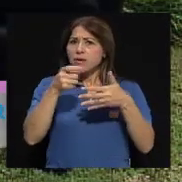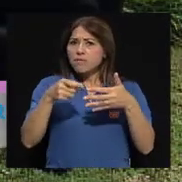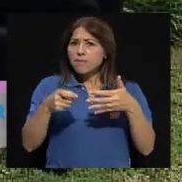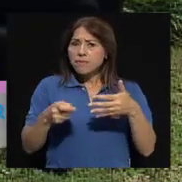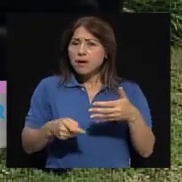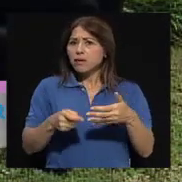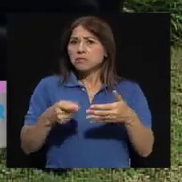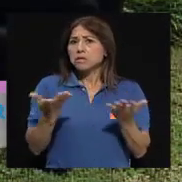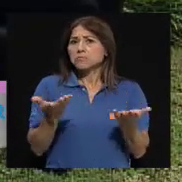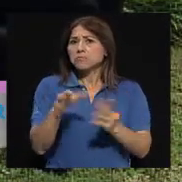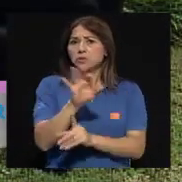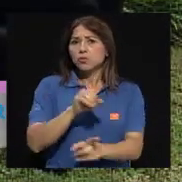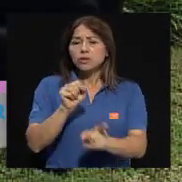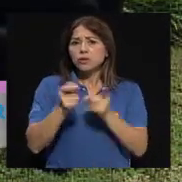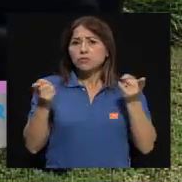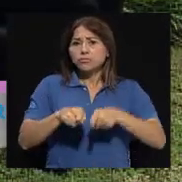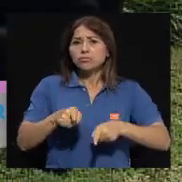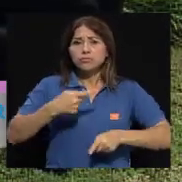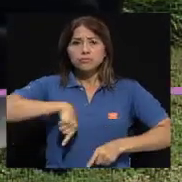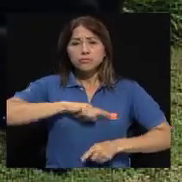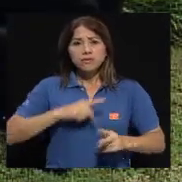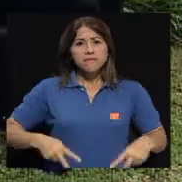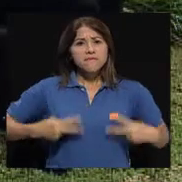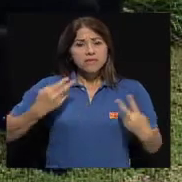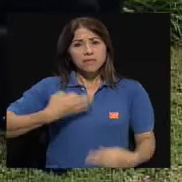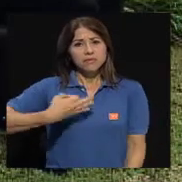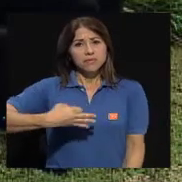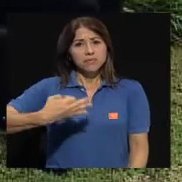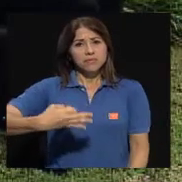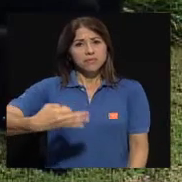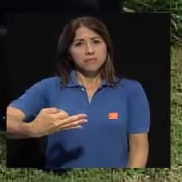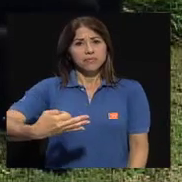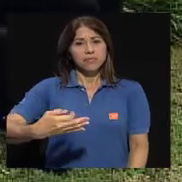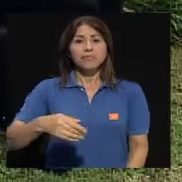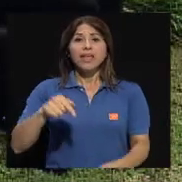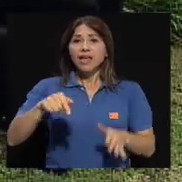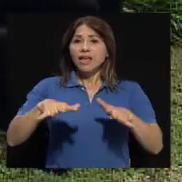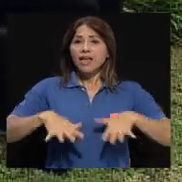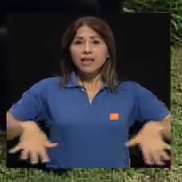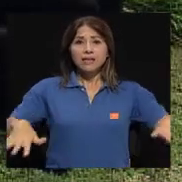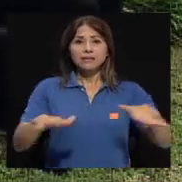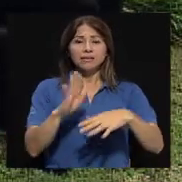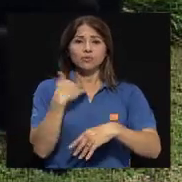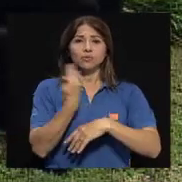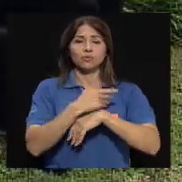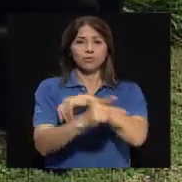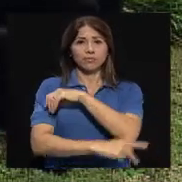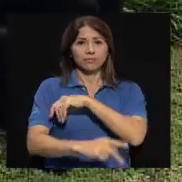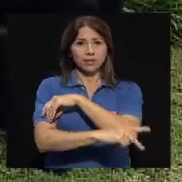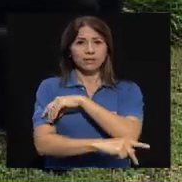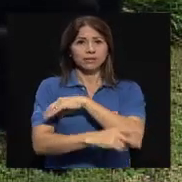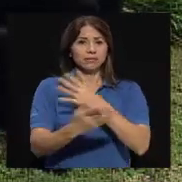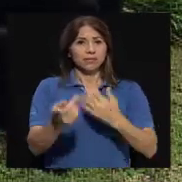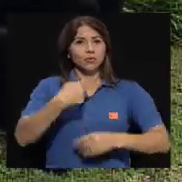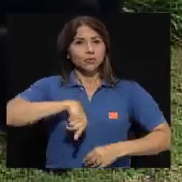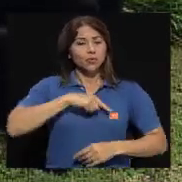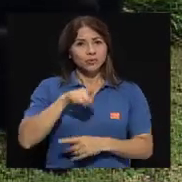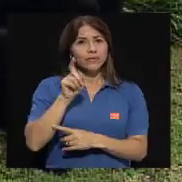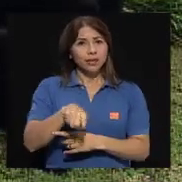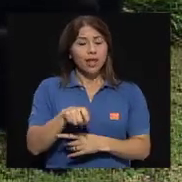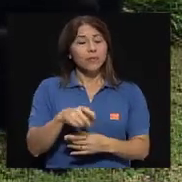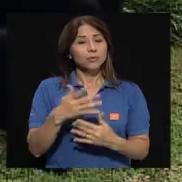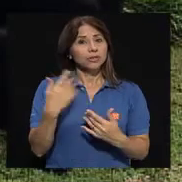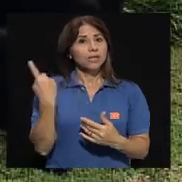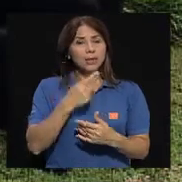señala es nuestra cotidianidad, es nuestro vivir, y que este es nuestro país, ¿verdad?, entonces, por lo tanto, pues, casi que